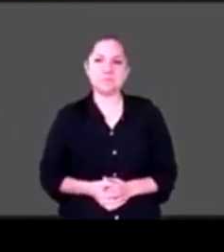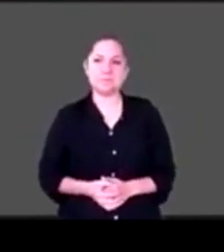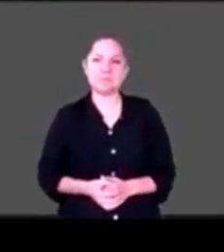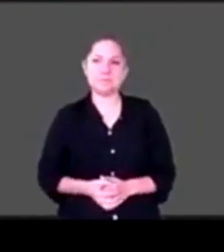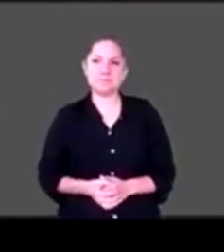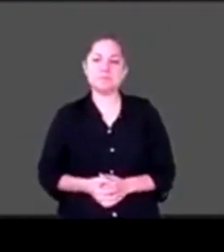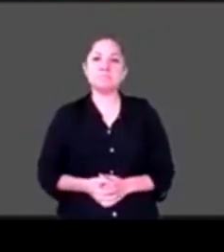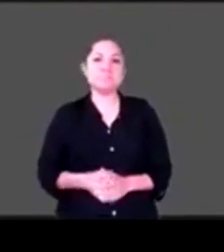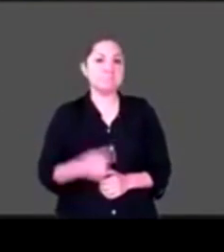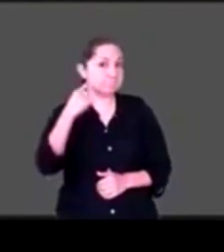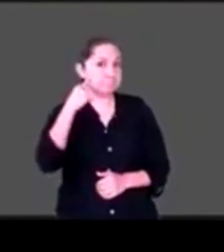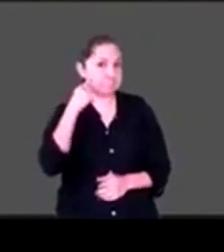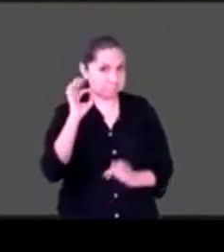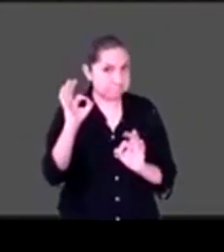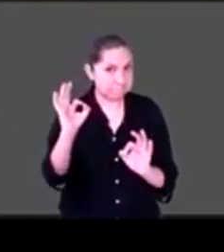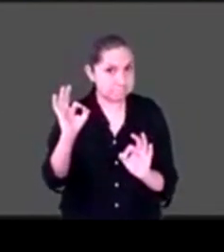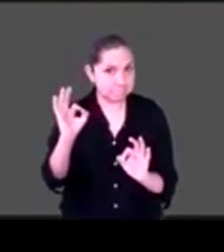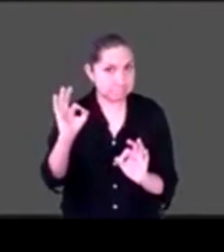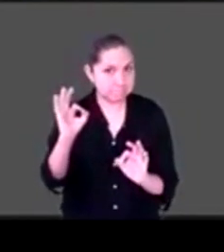Ahí me escuchan, ¿cierto?